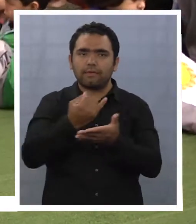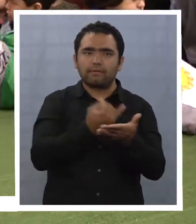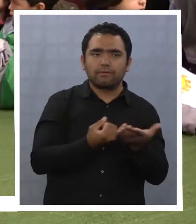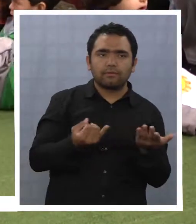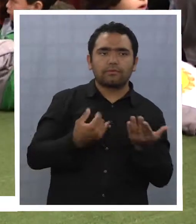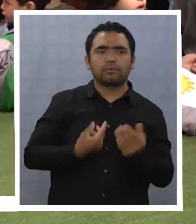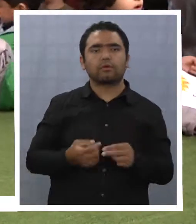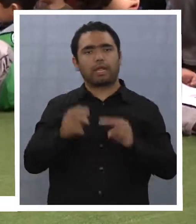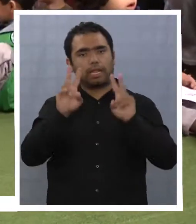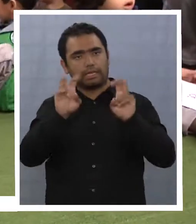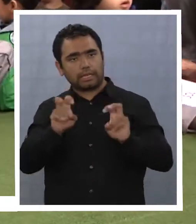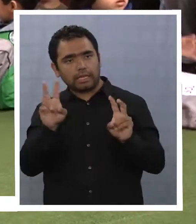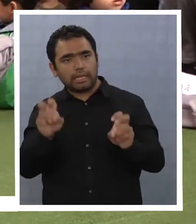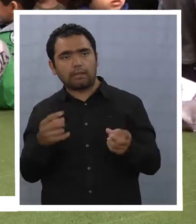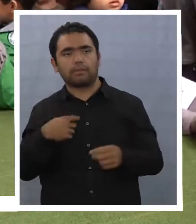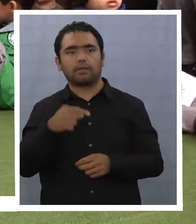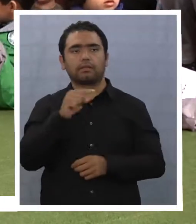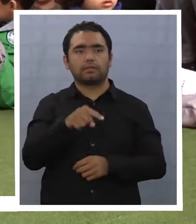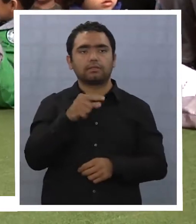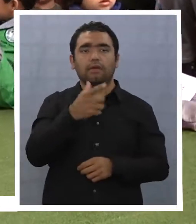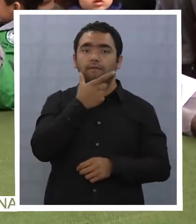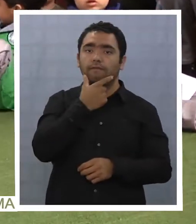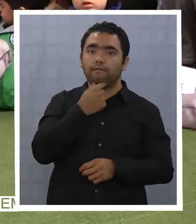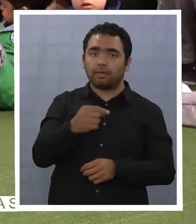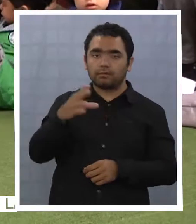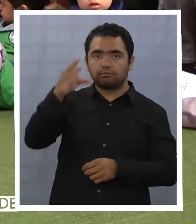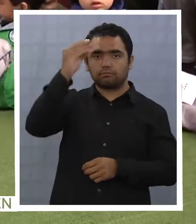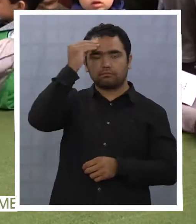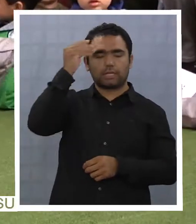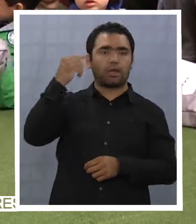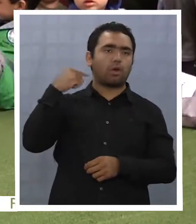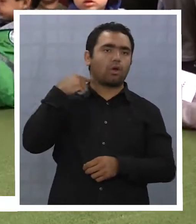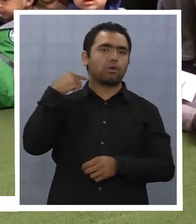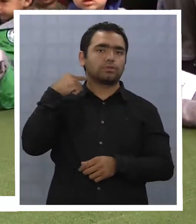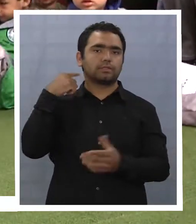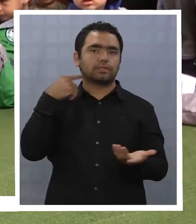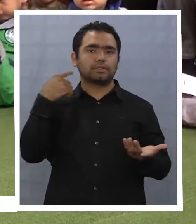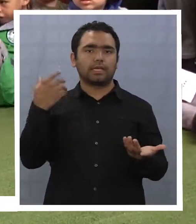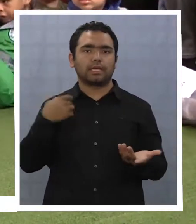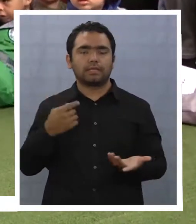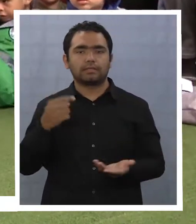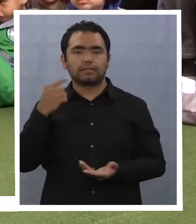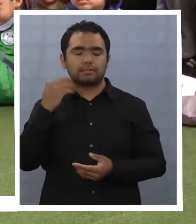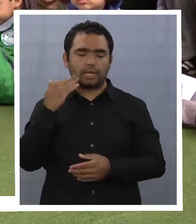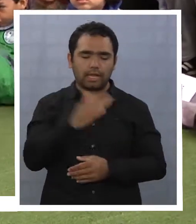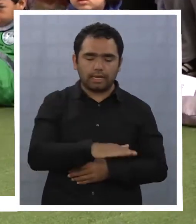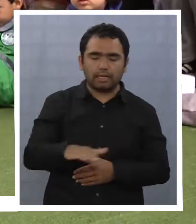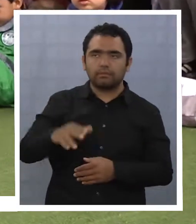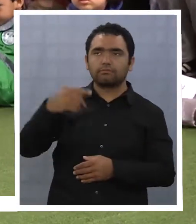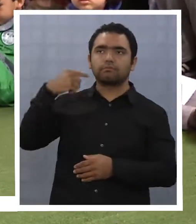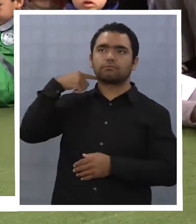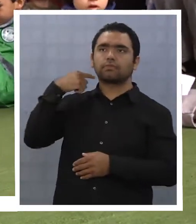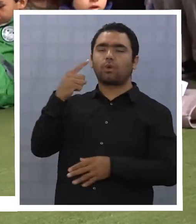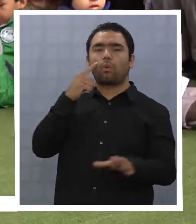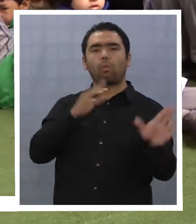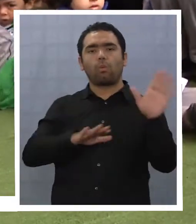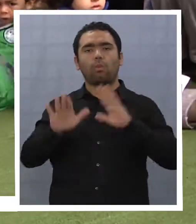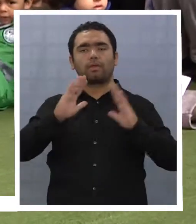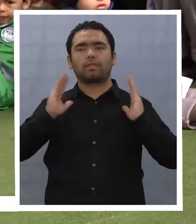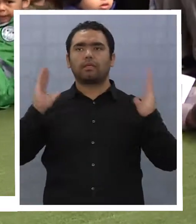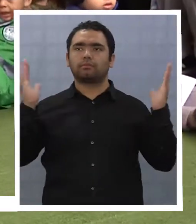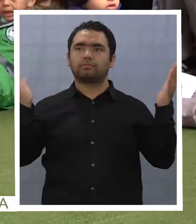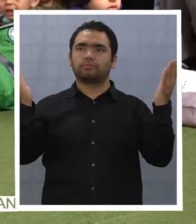canciones en torno al tema, facilita la tarea de crear conciencia desde temprana edad sobre el cuidado del medio ambiente.